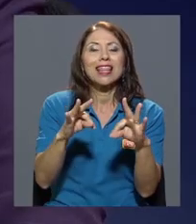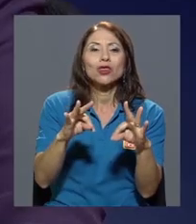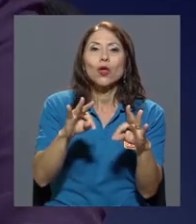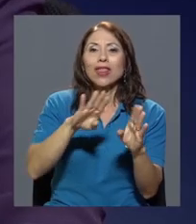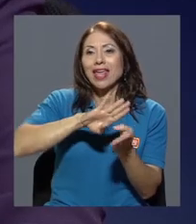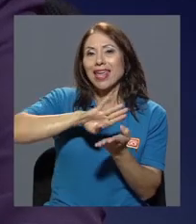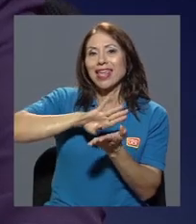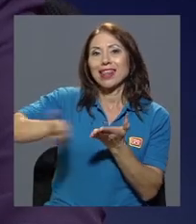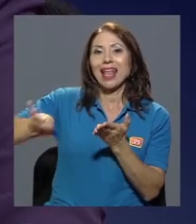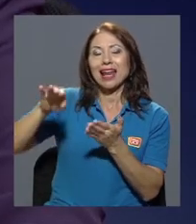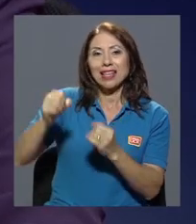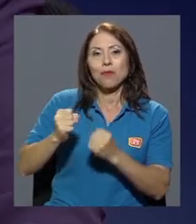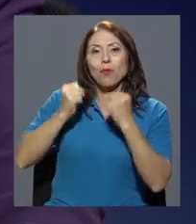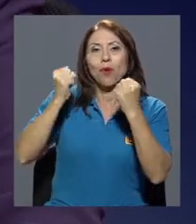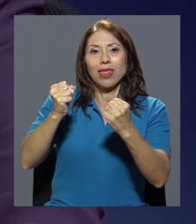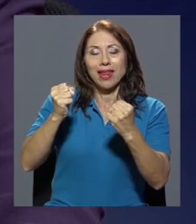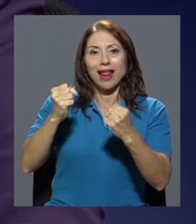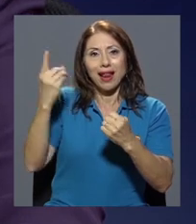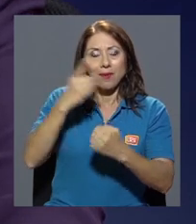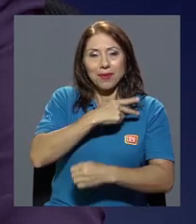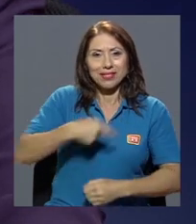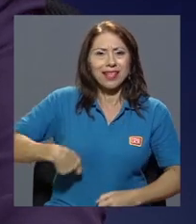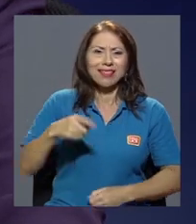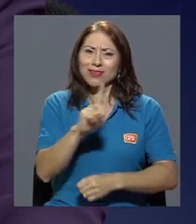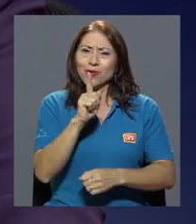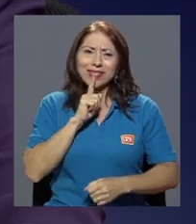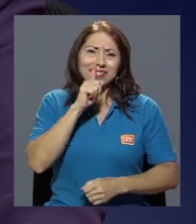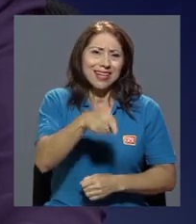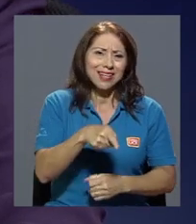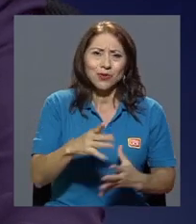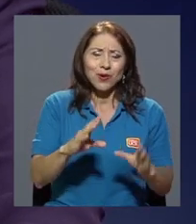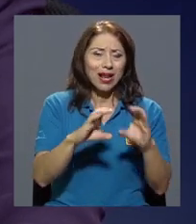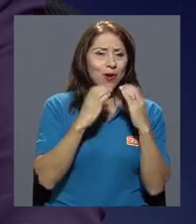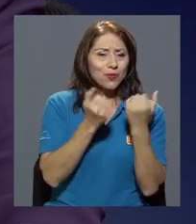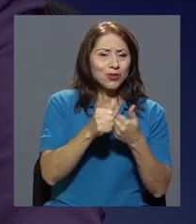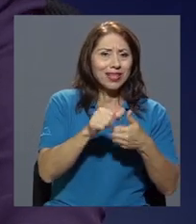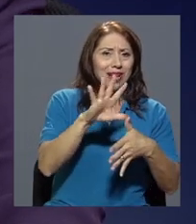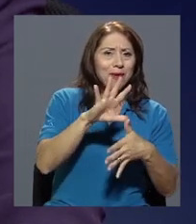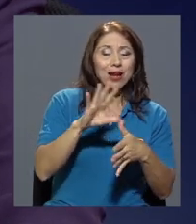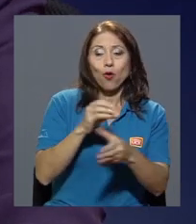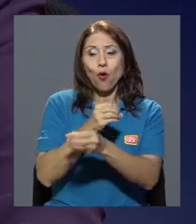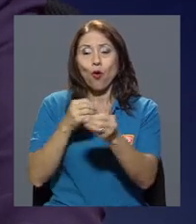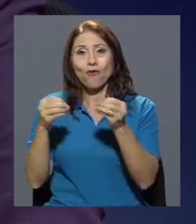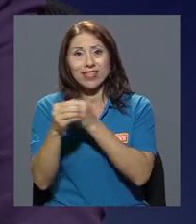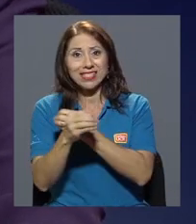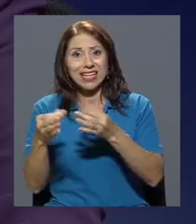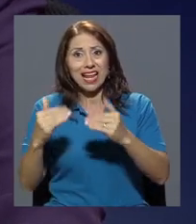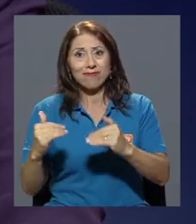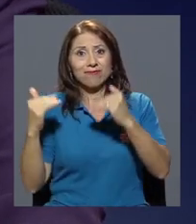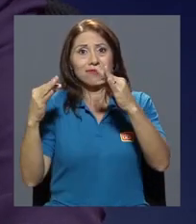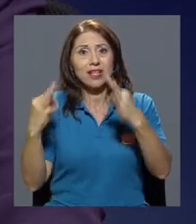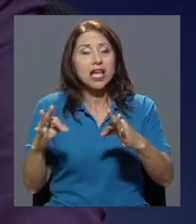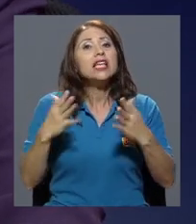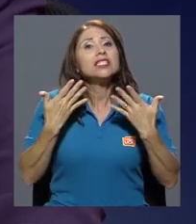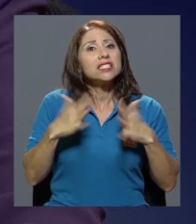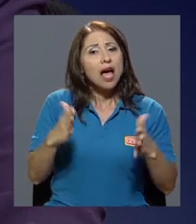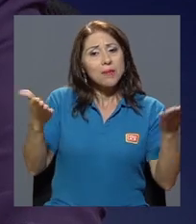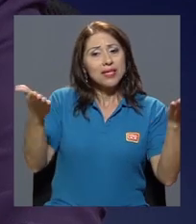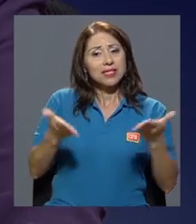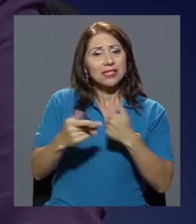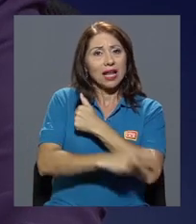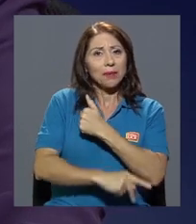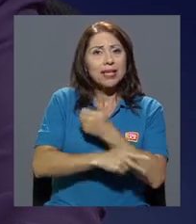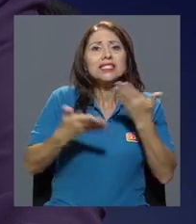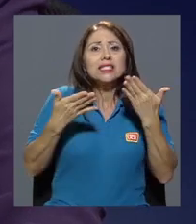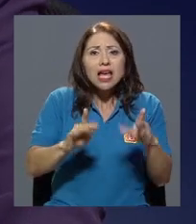y eso no es cierto. La Comisión Interamericana, la Oficina del Alto Comisionado, ya tienen presencia en el país, han tenido acceso a testimonios de personas,